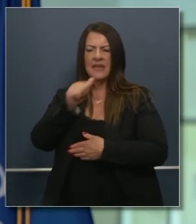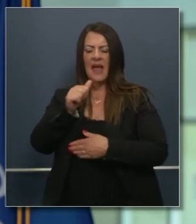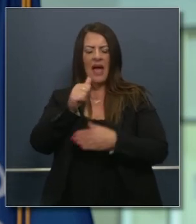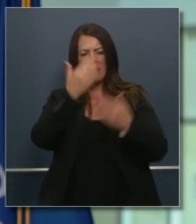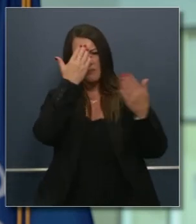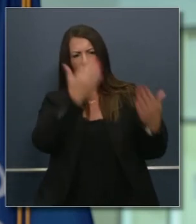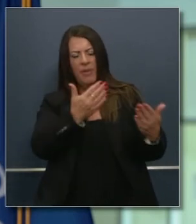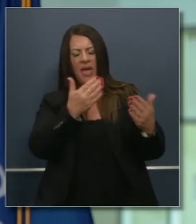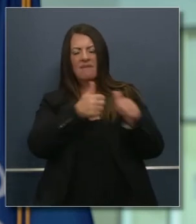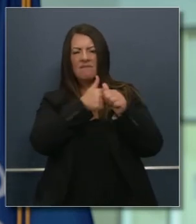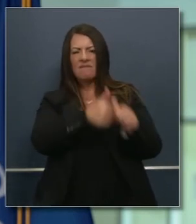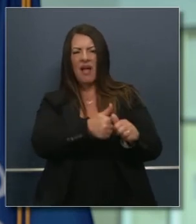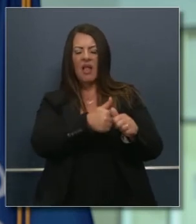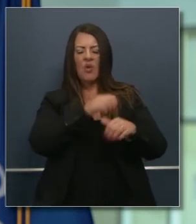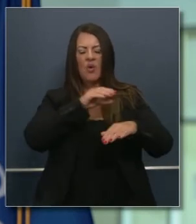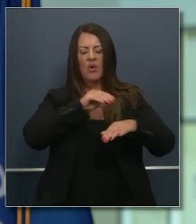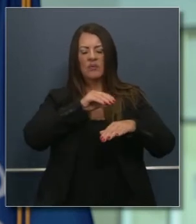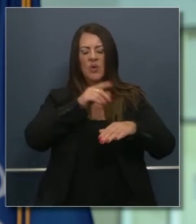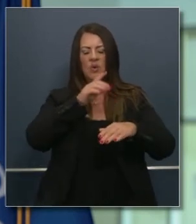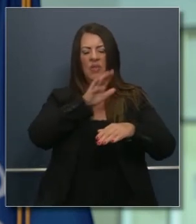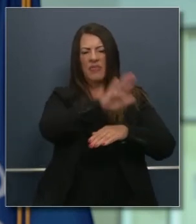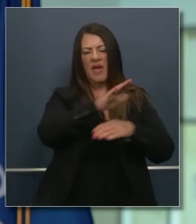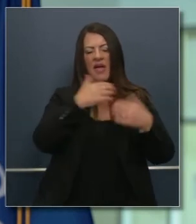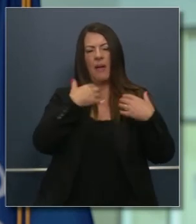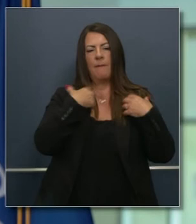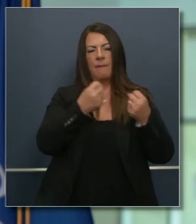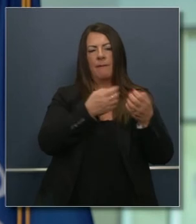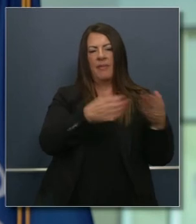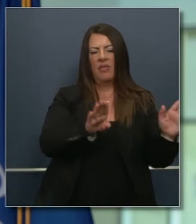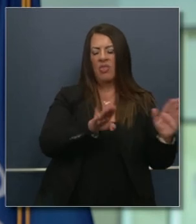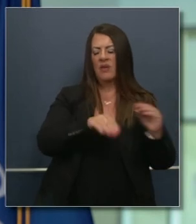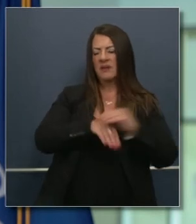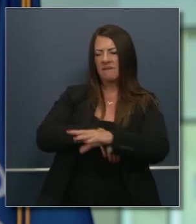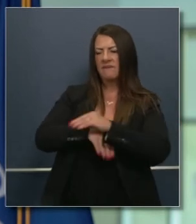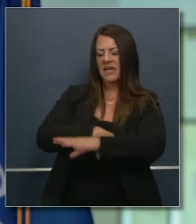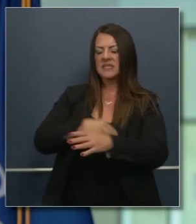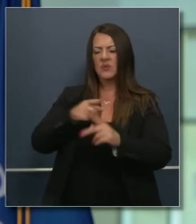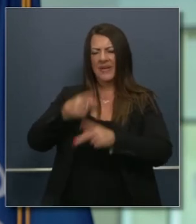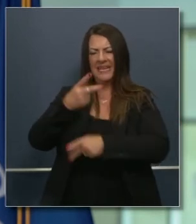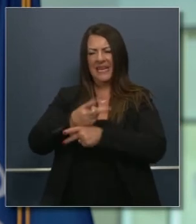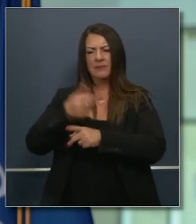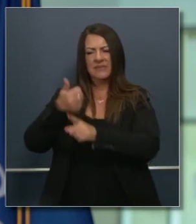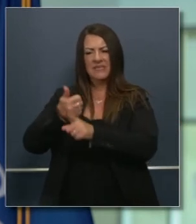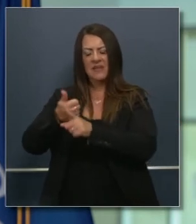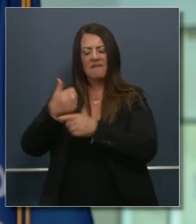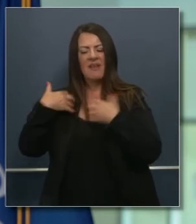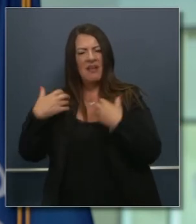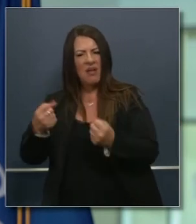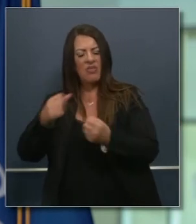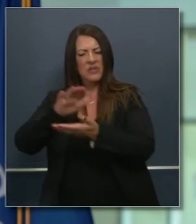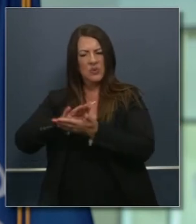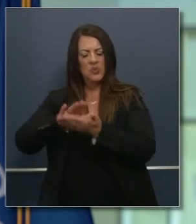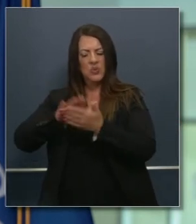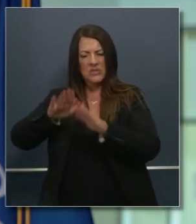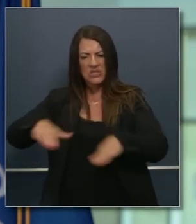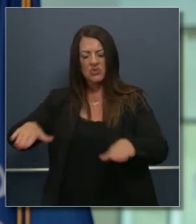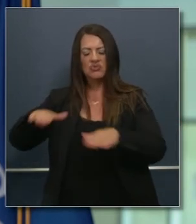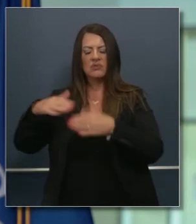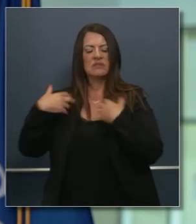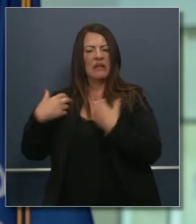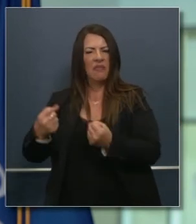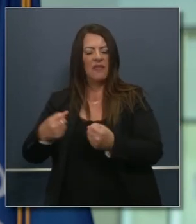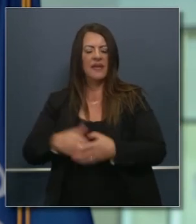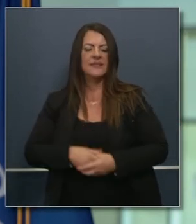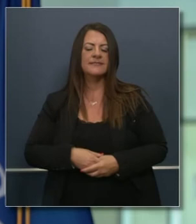respetando la ley de las autoridades locales cuyo objetivo es simplemente que todos estén saludables no solamente los niños sino el liderazgo de la